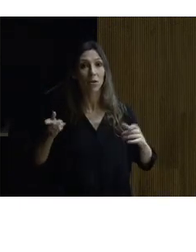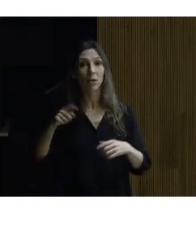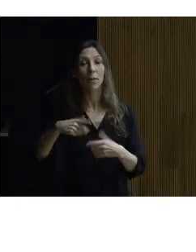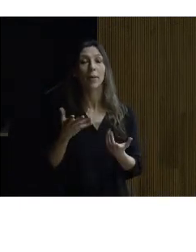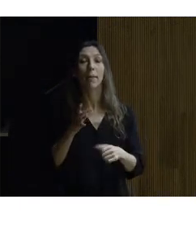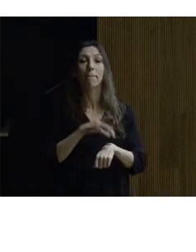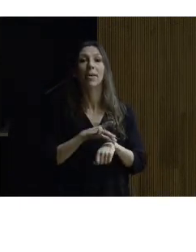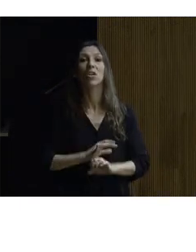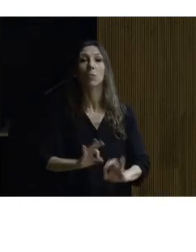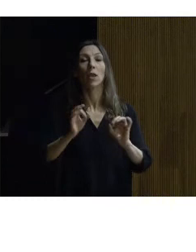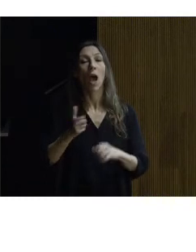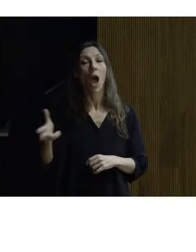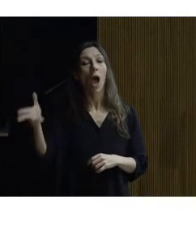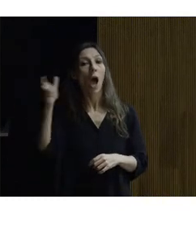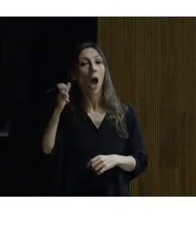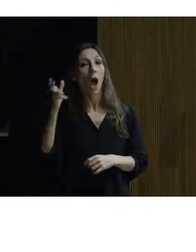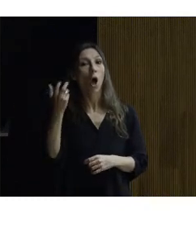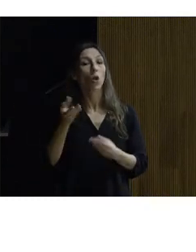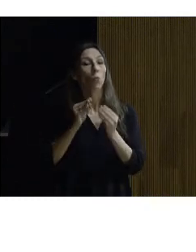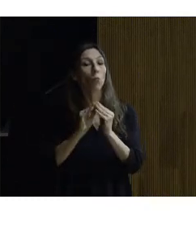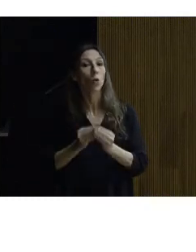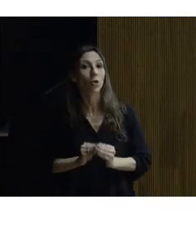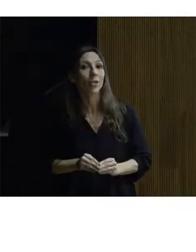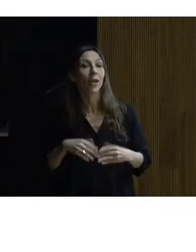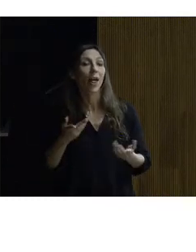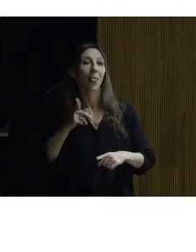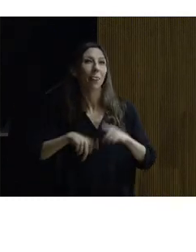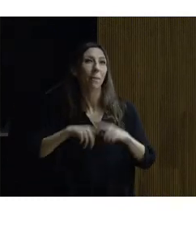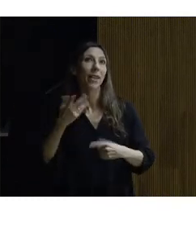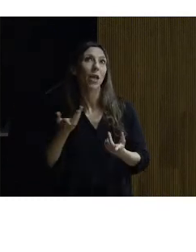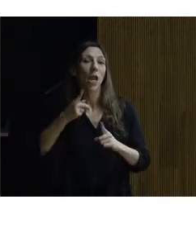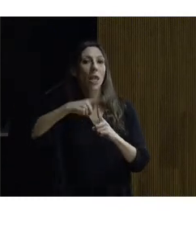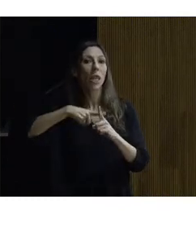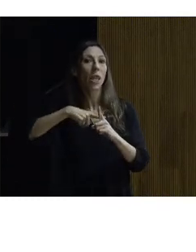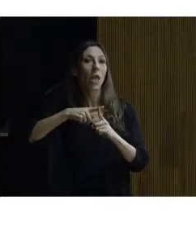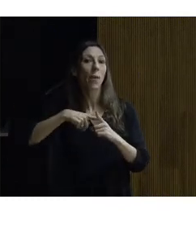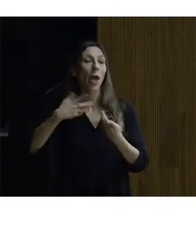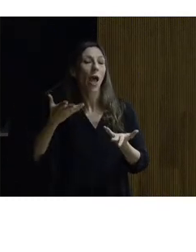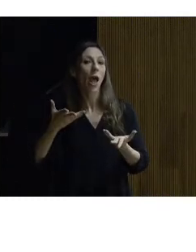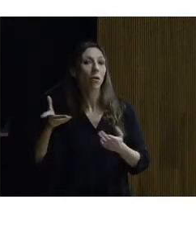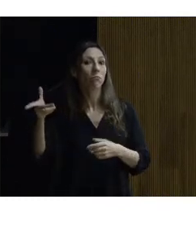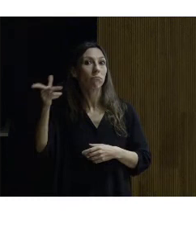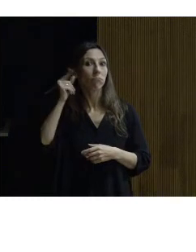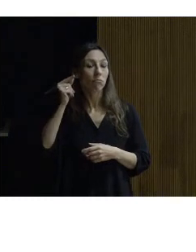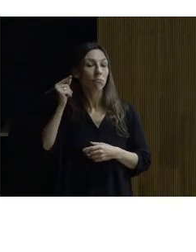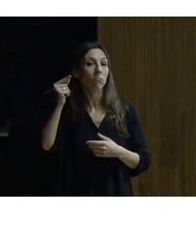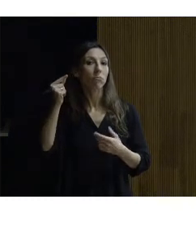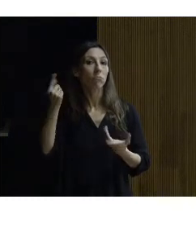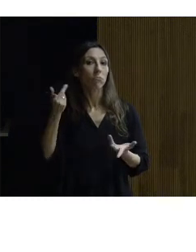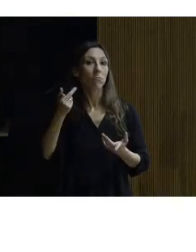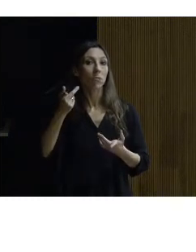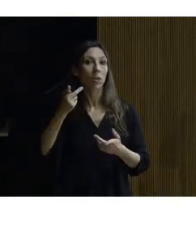la ecualización en base a la pérdida ha medido la pérdida en qué frecuencias esa persona ha obtenido tiene